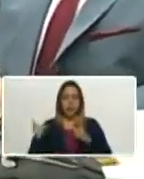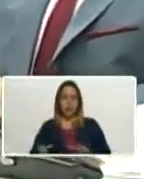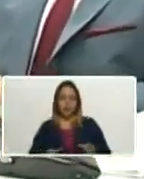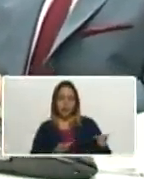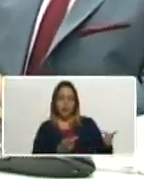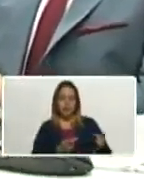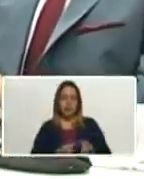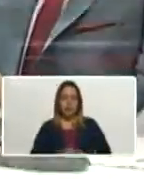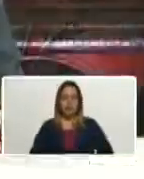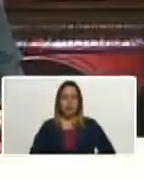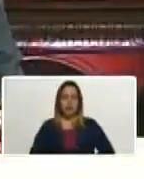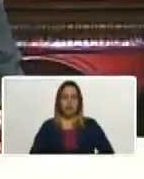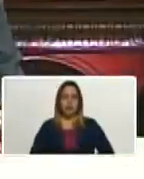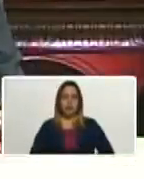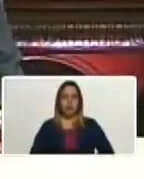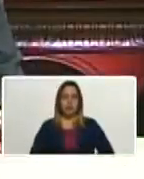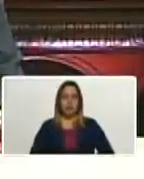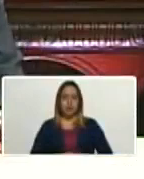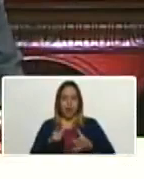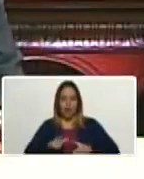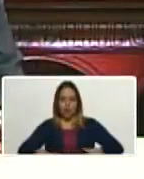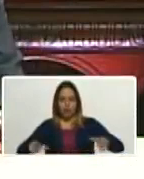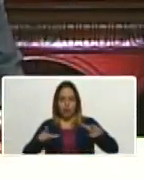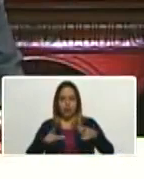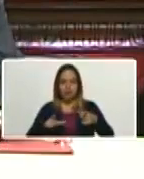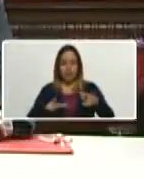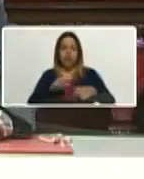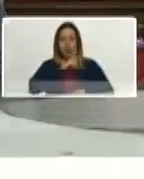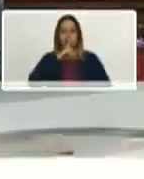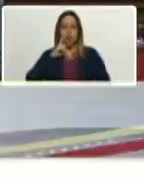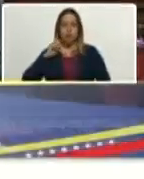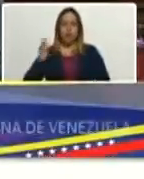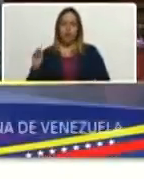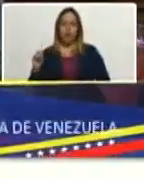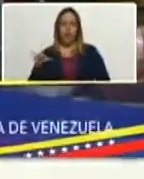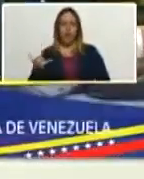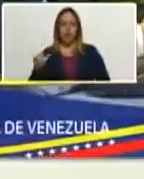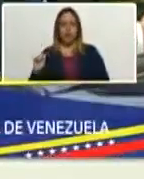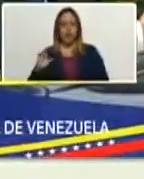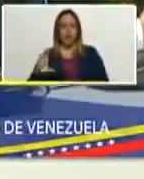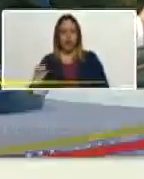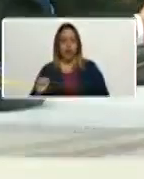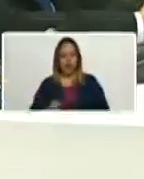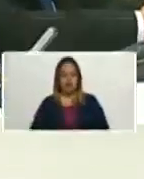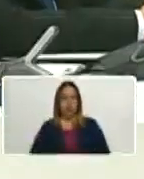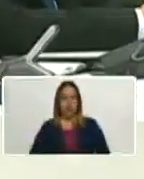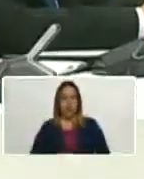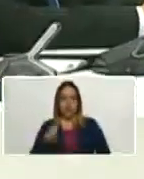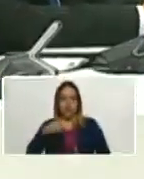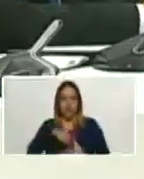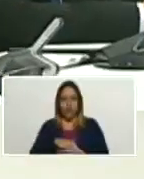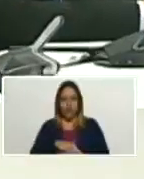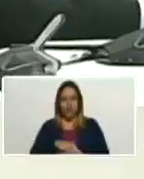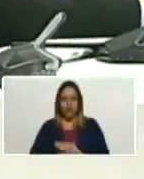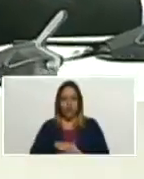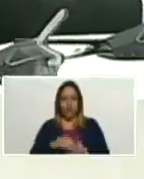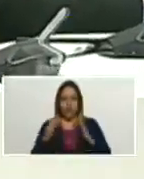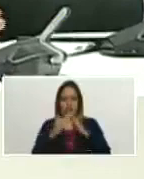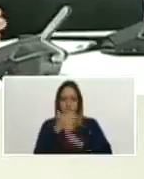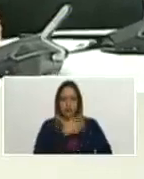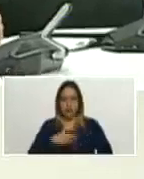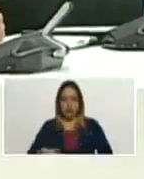al Salón Boyacá del Palacio Presidencial de Miraflores